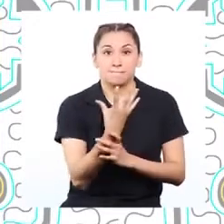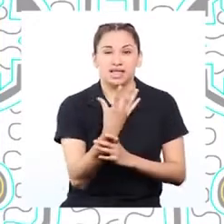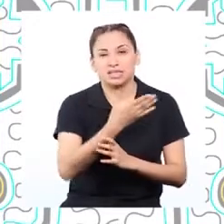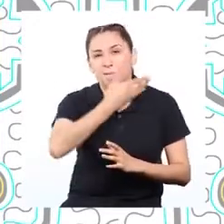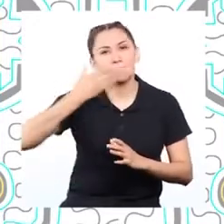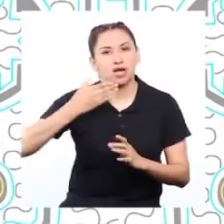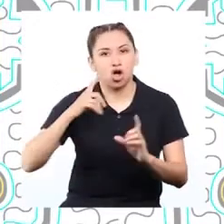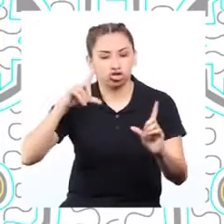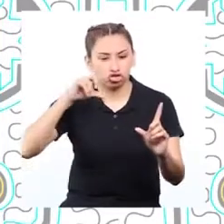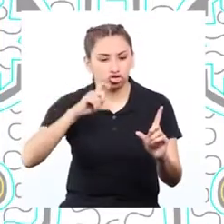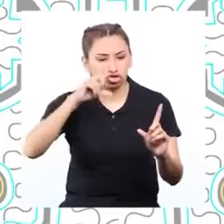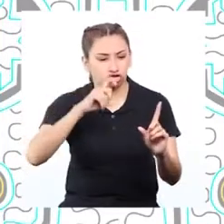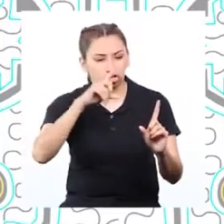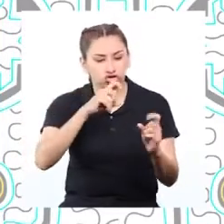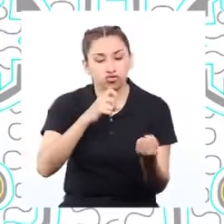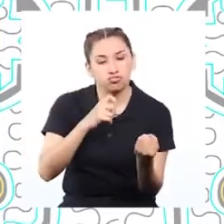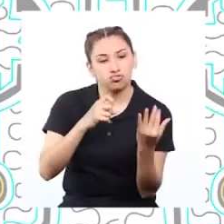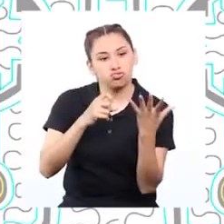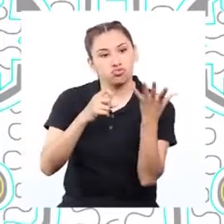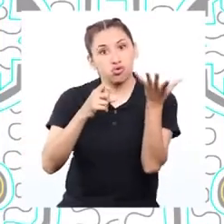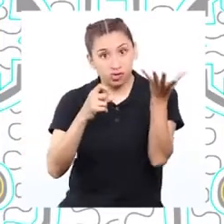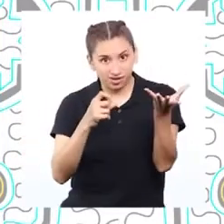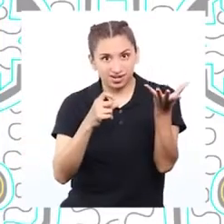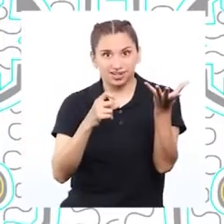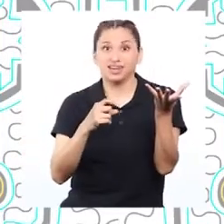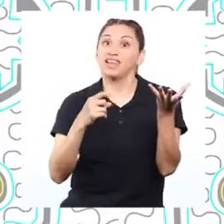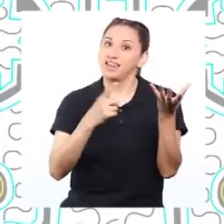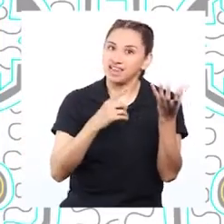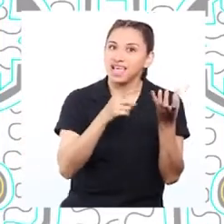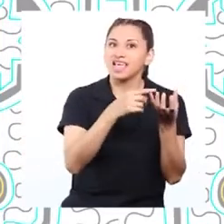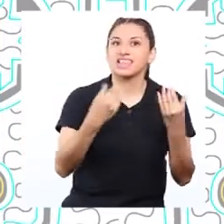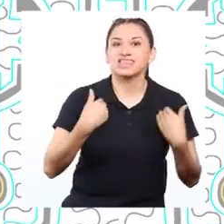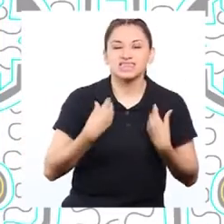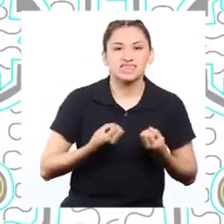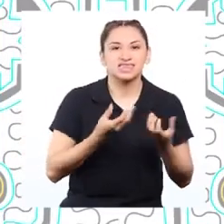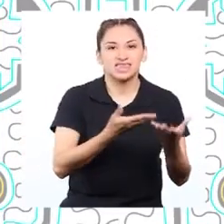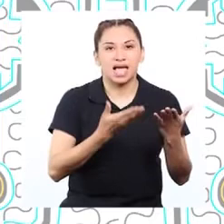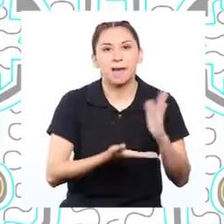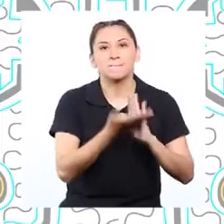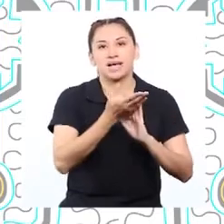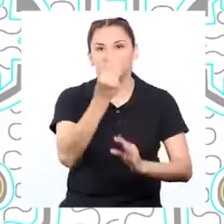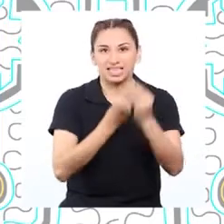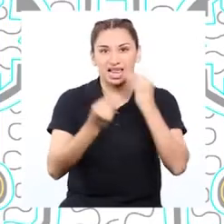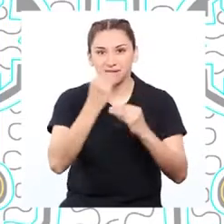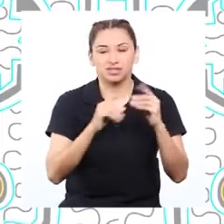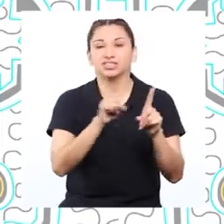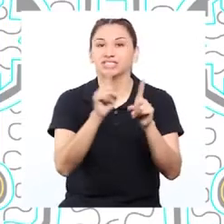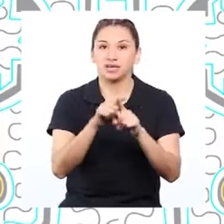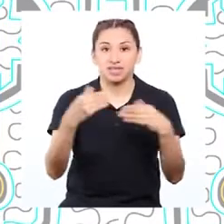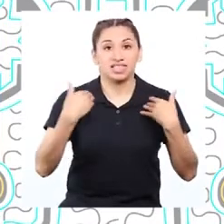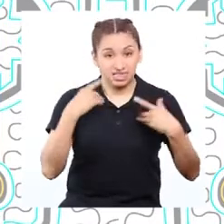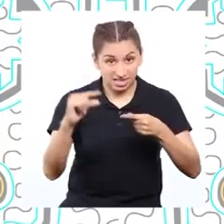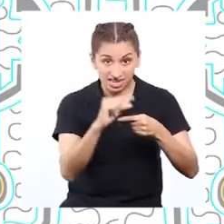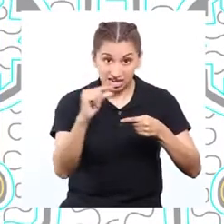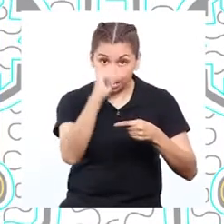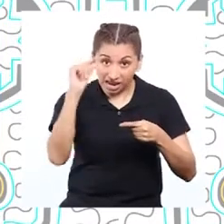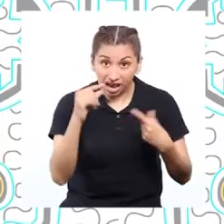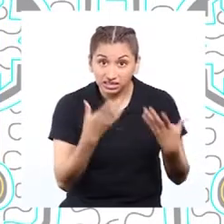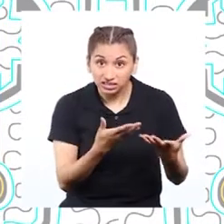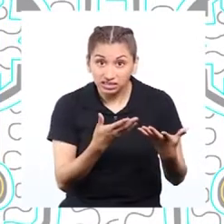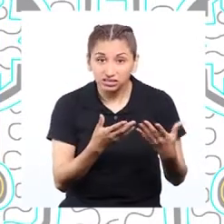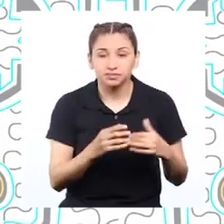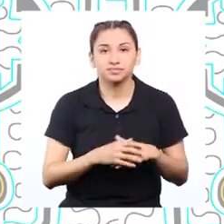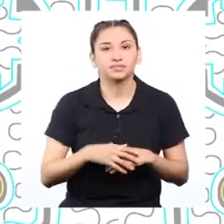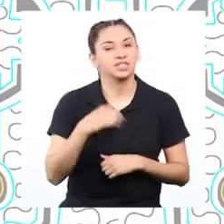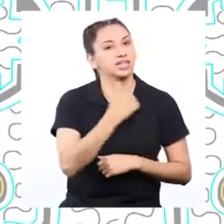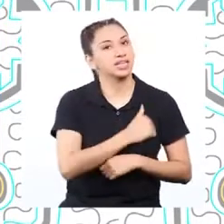crezcan mejor las plantas. ¿Eso quiere decir que lo que permite que crezcan más alimentos también contribuye con la emisión de gases de